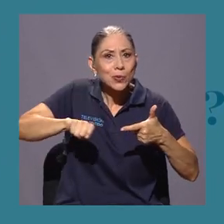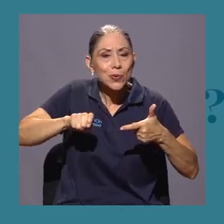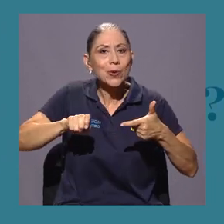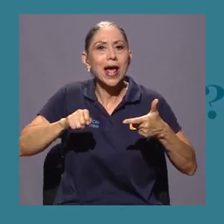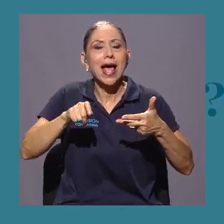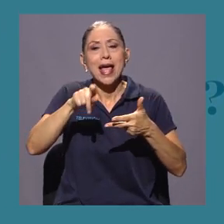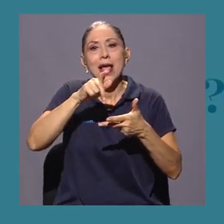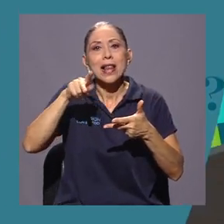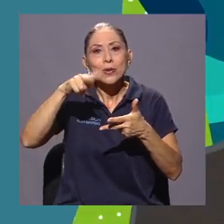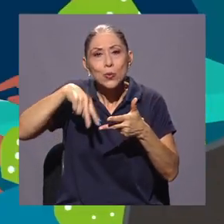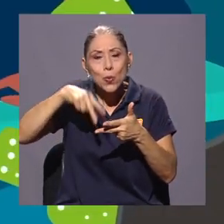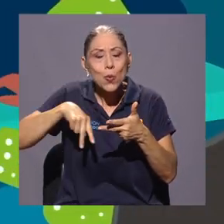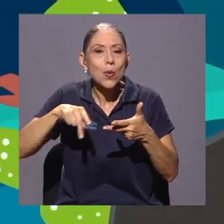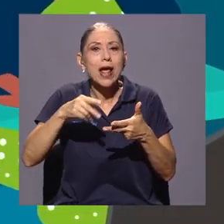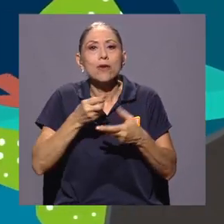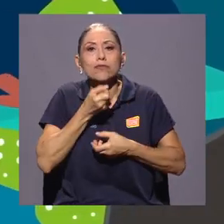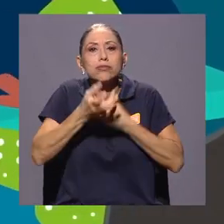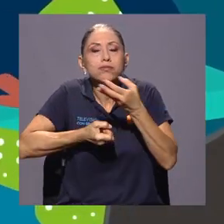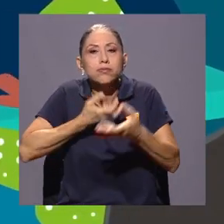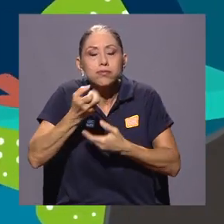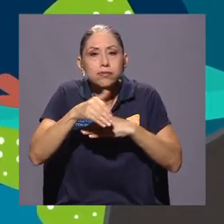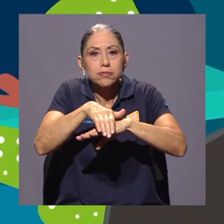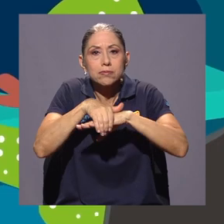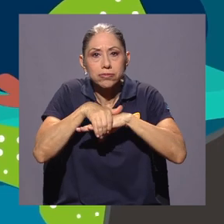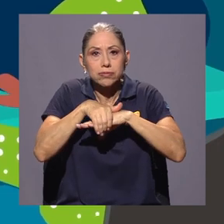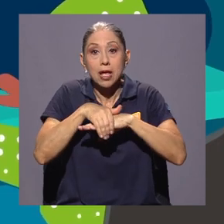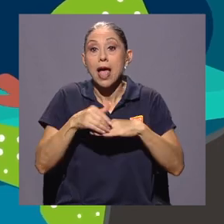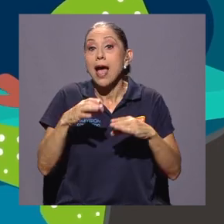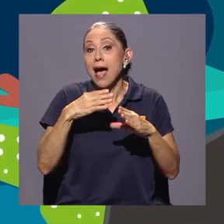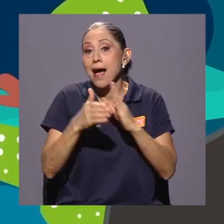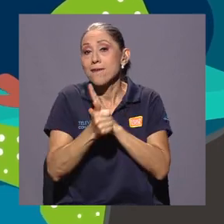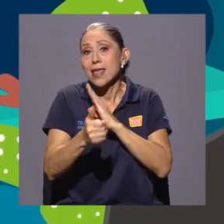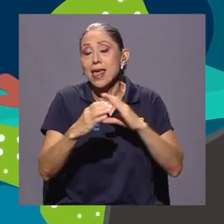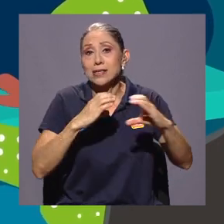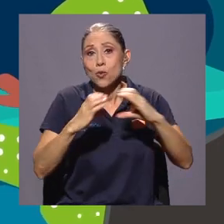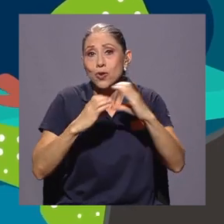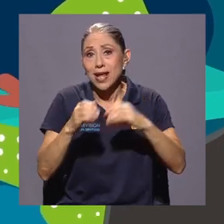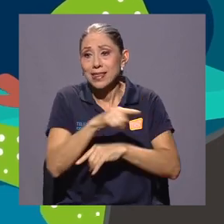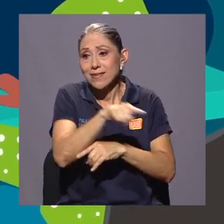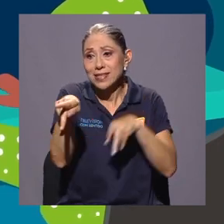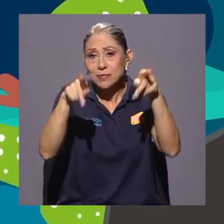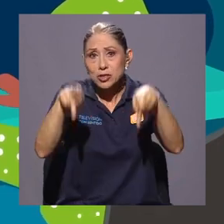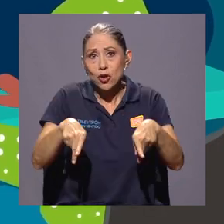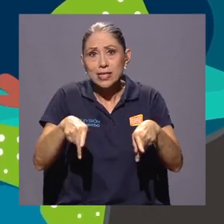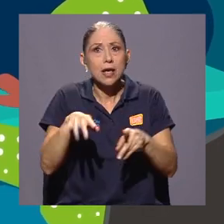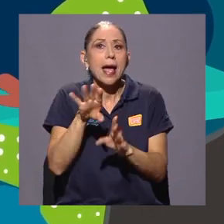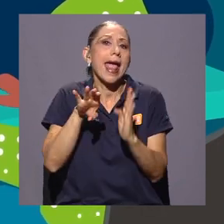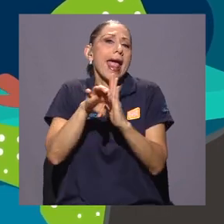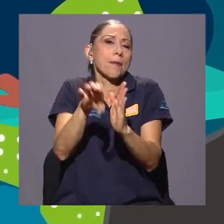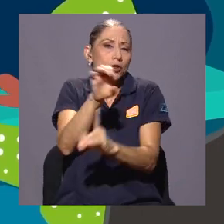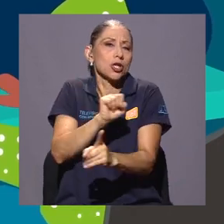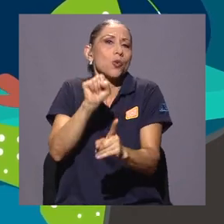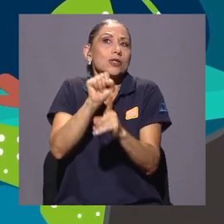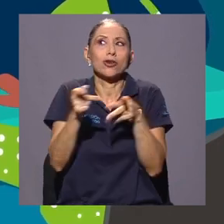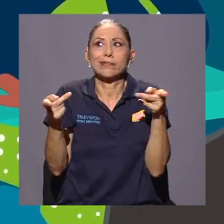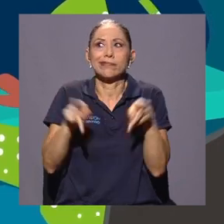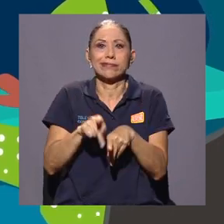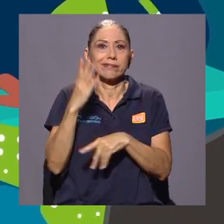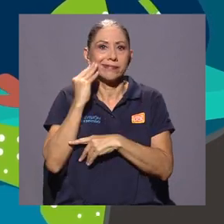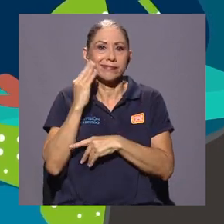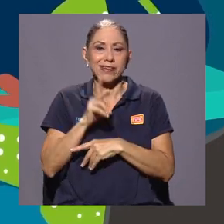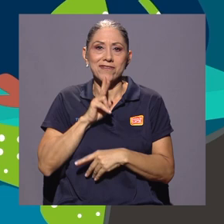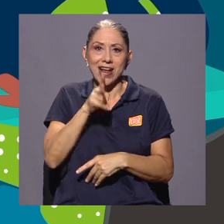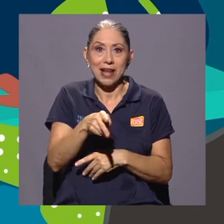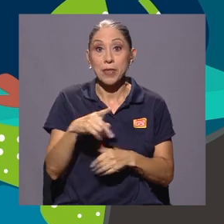oralidad del idioma inglés a través de las habilidades comunicativas de los candidatos en contextos similares a los que se enfrentan en la vida real. La primera